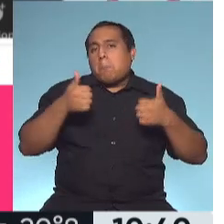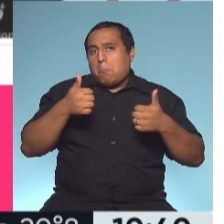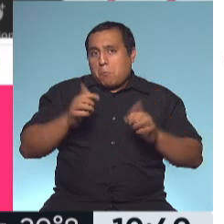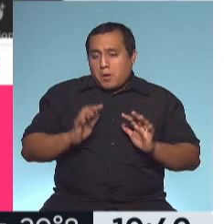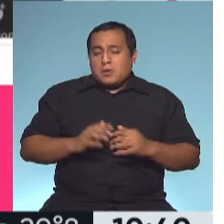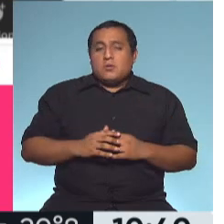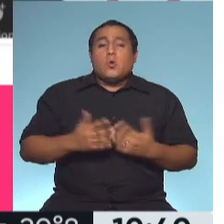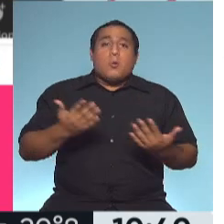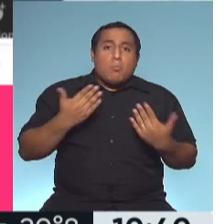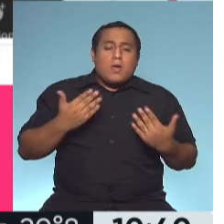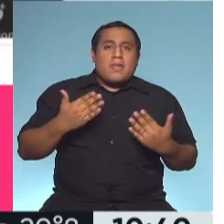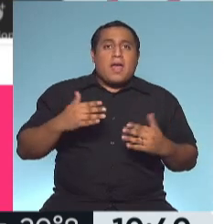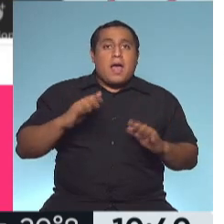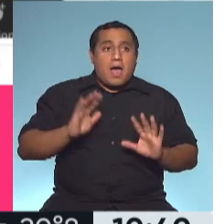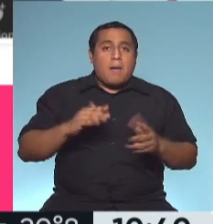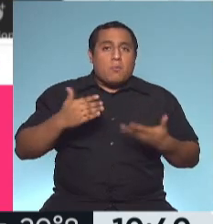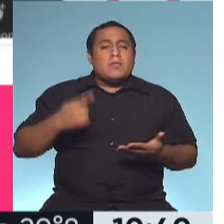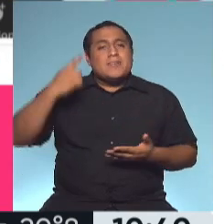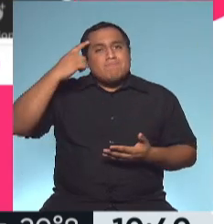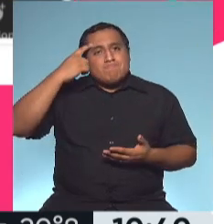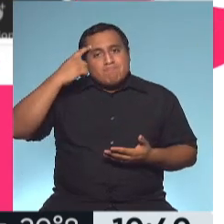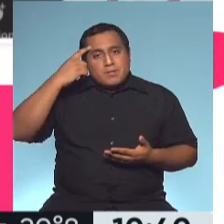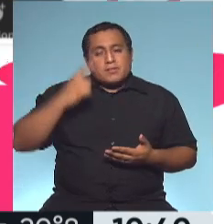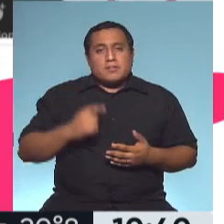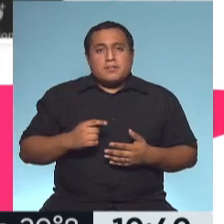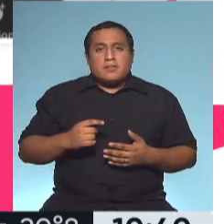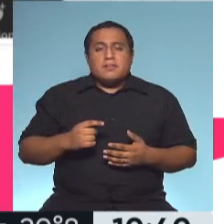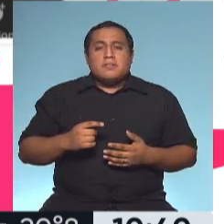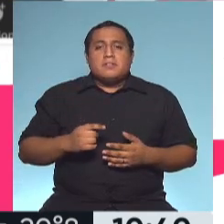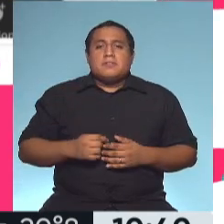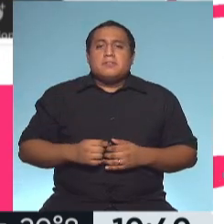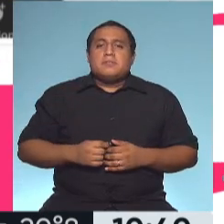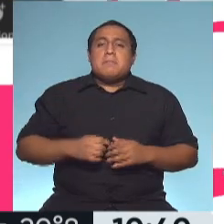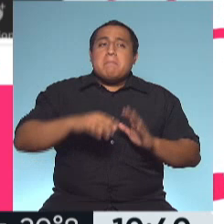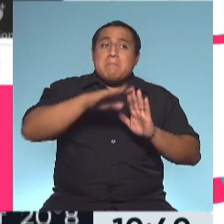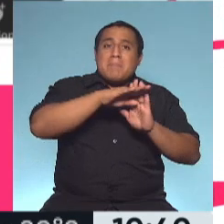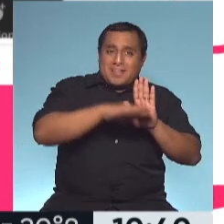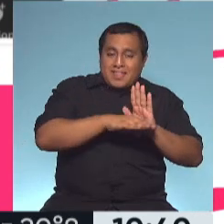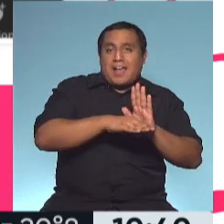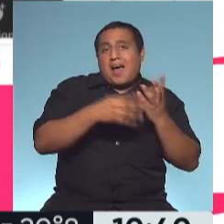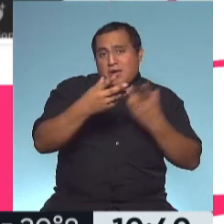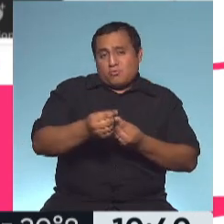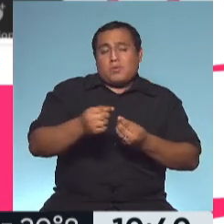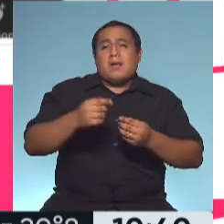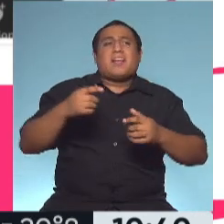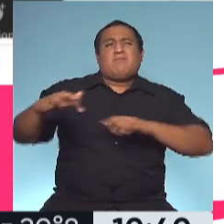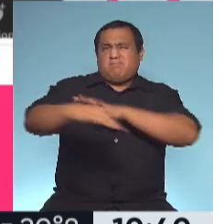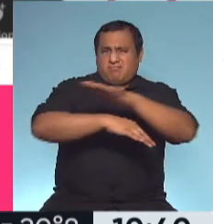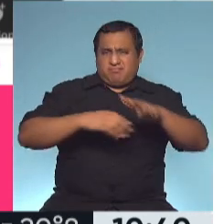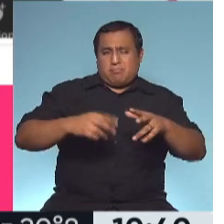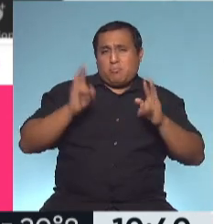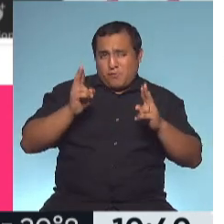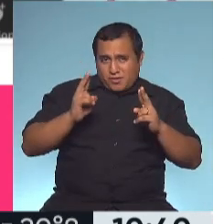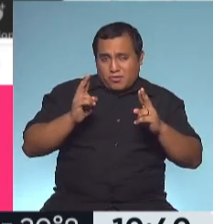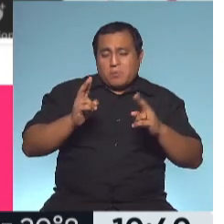Permite pensar que pueden estar teniendo un impacto las medidas de restricción de la circulación que se